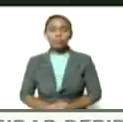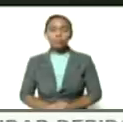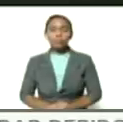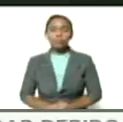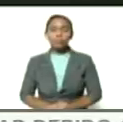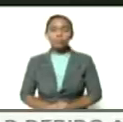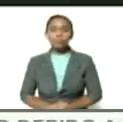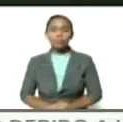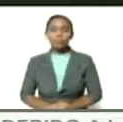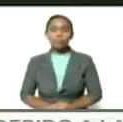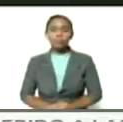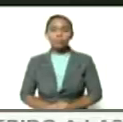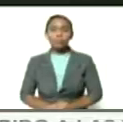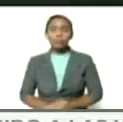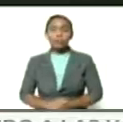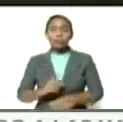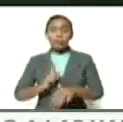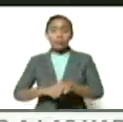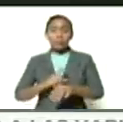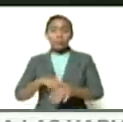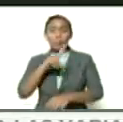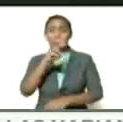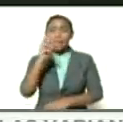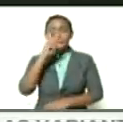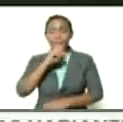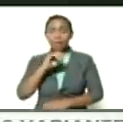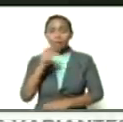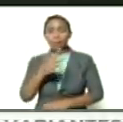durante casi 20 años